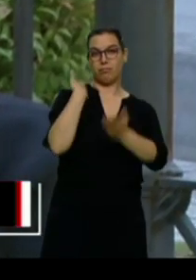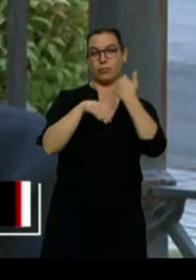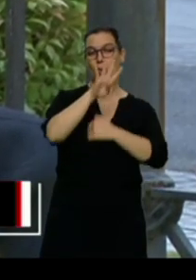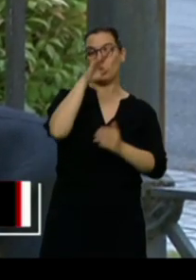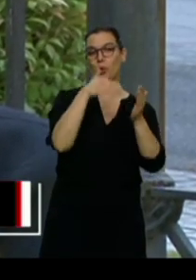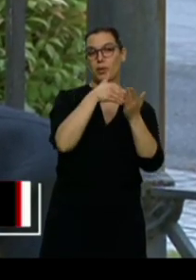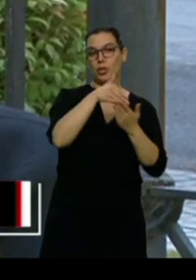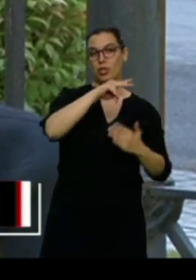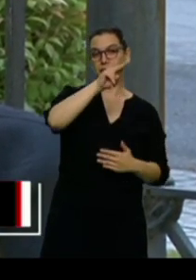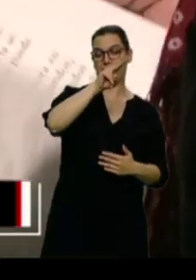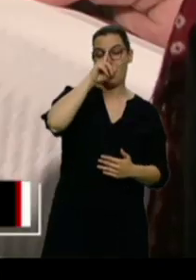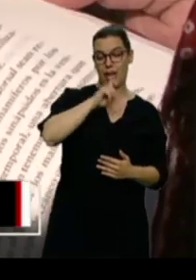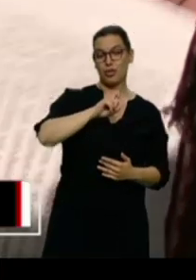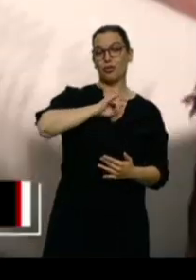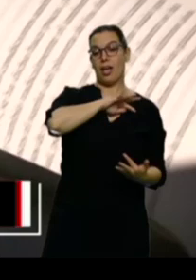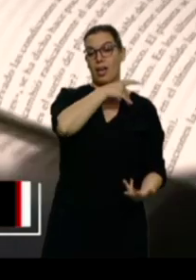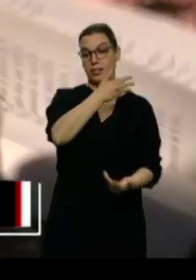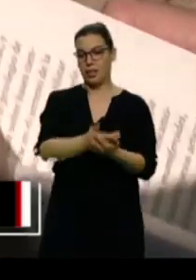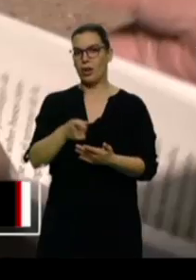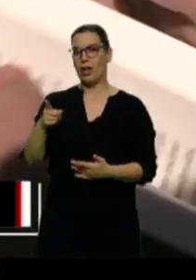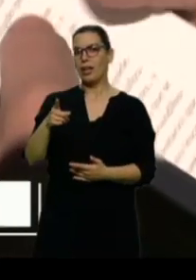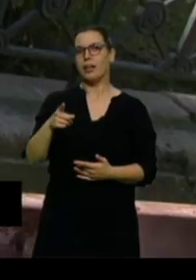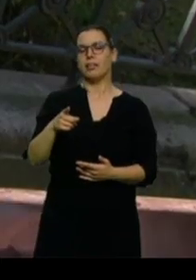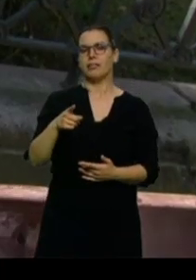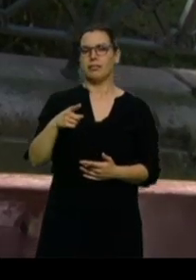fruto de cinco décadas de trabajo dedicadas a la investigación.